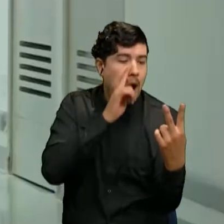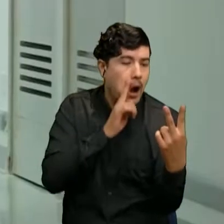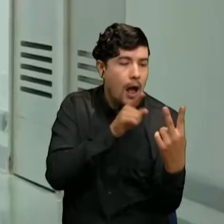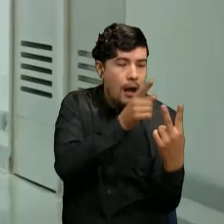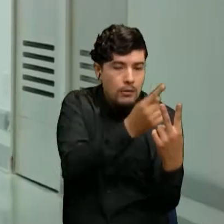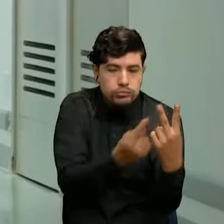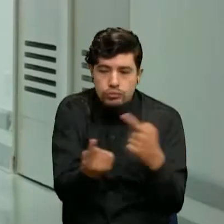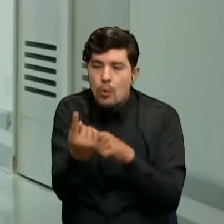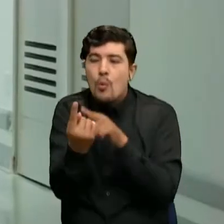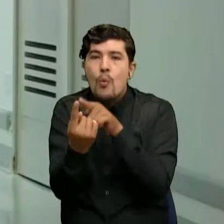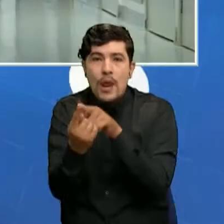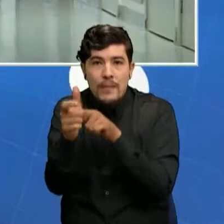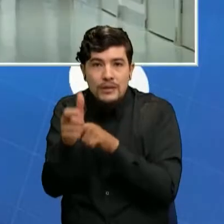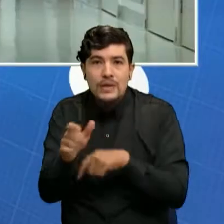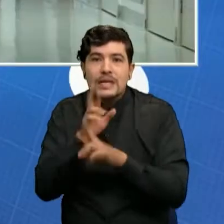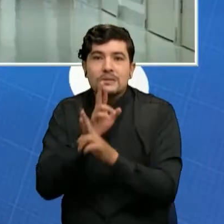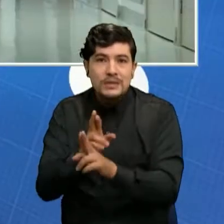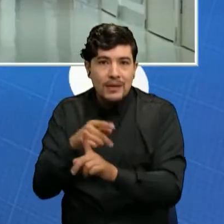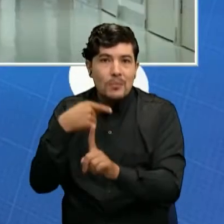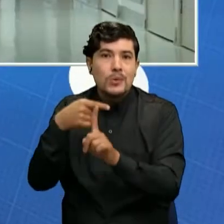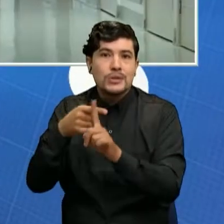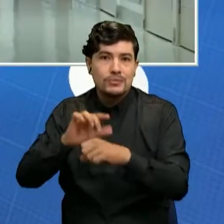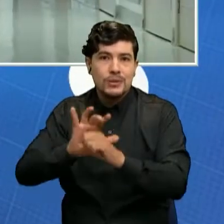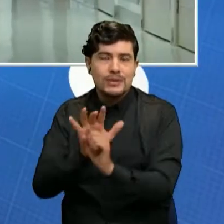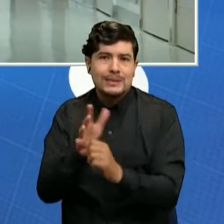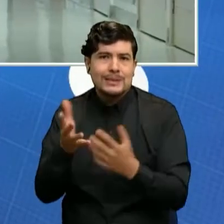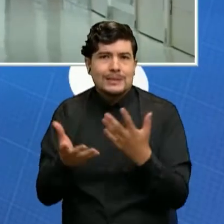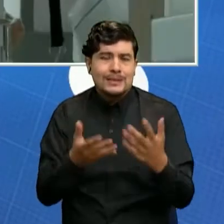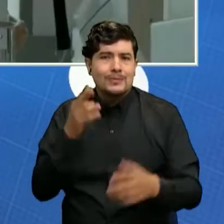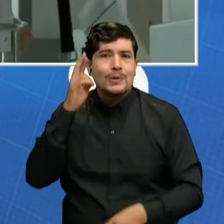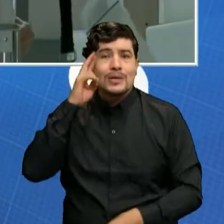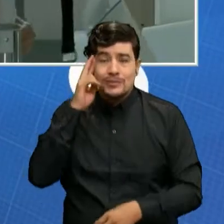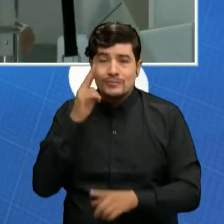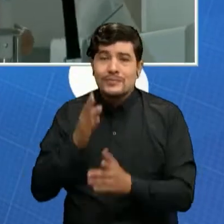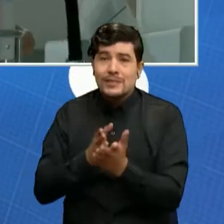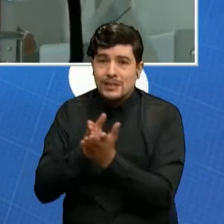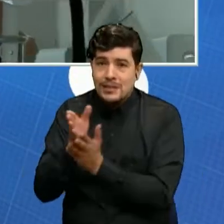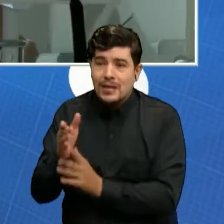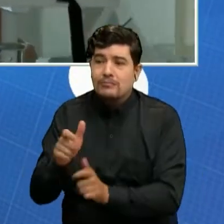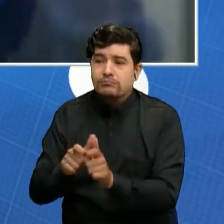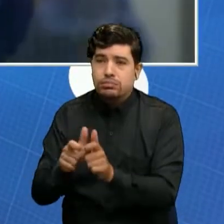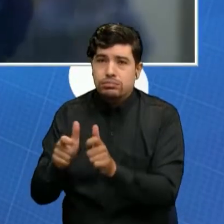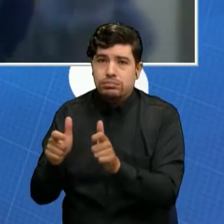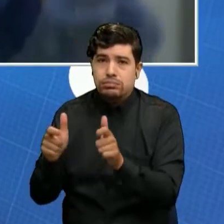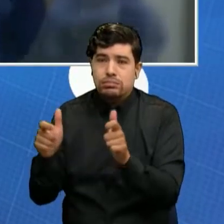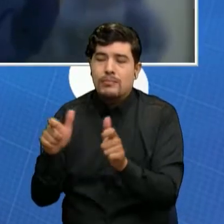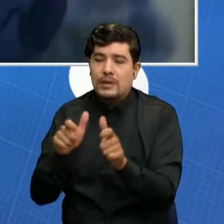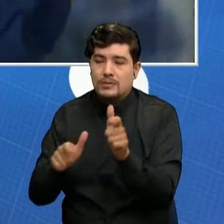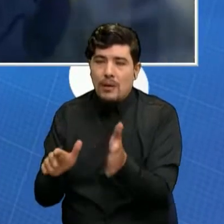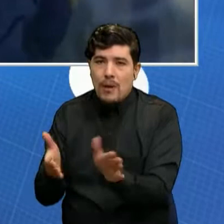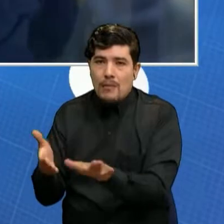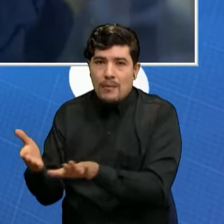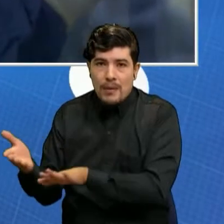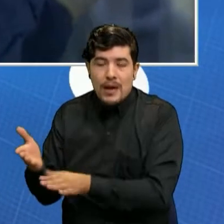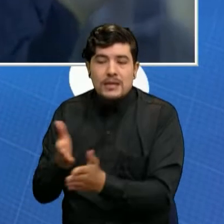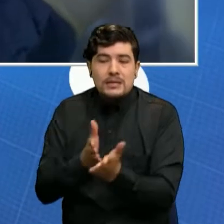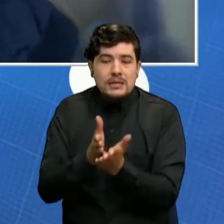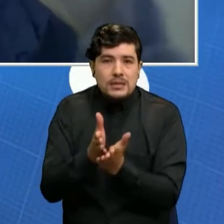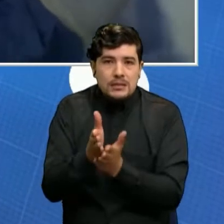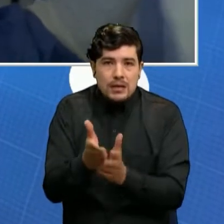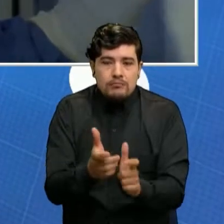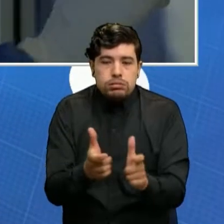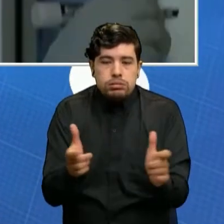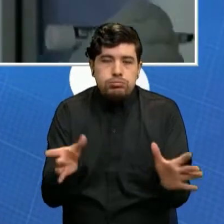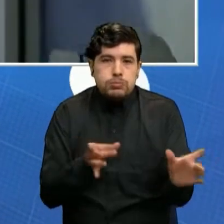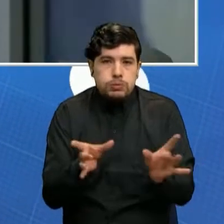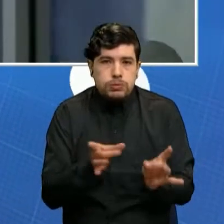positiva, o sea, vamos a seguir en una cifra de ascenso de personas fallecidas, que como lo hemos escuchado con los equipos